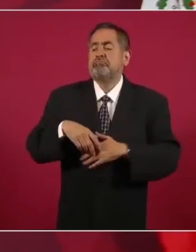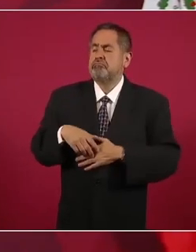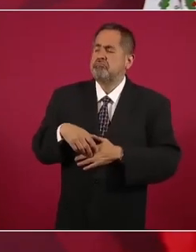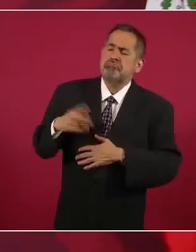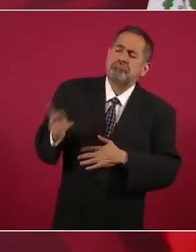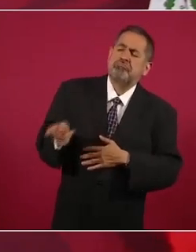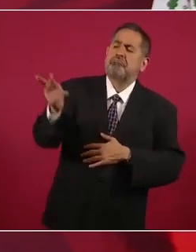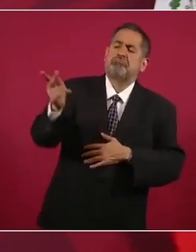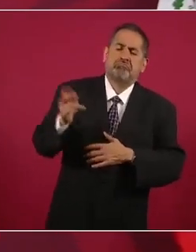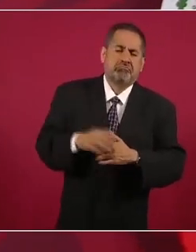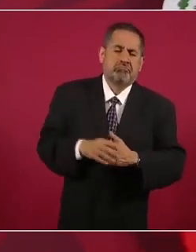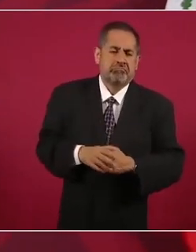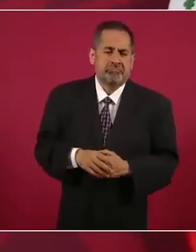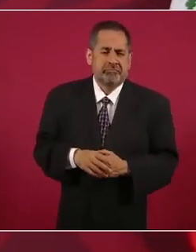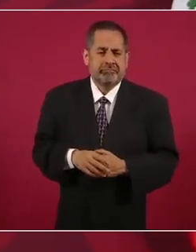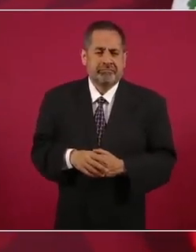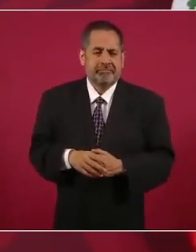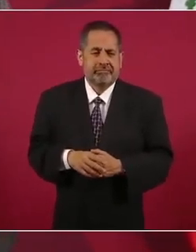si ustedes